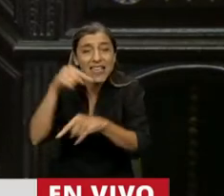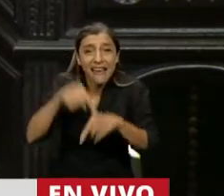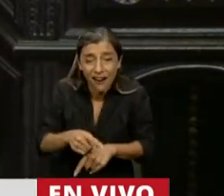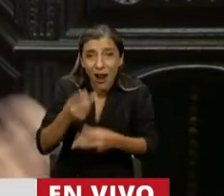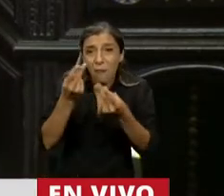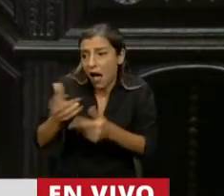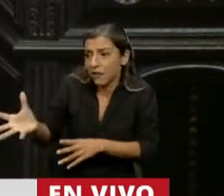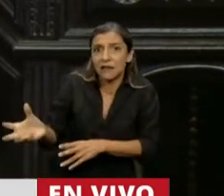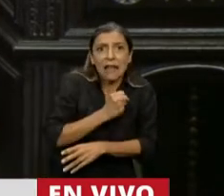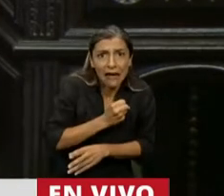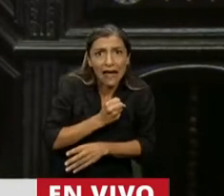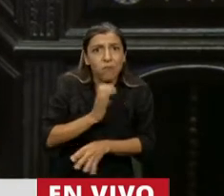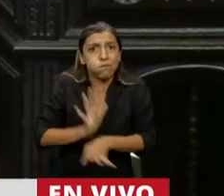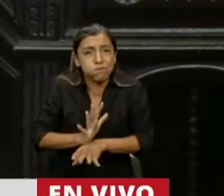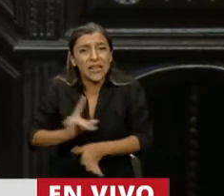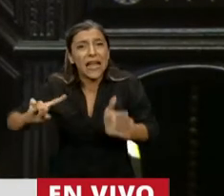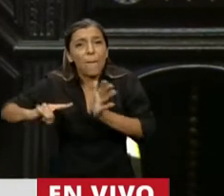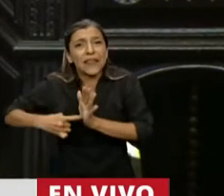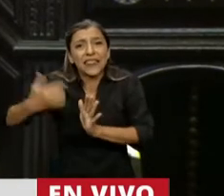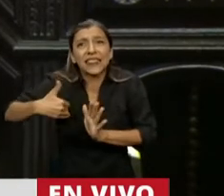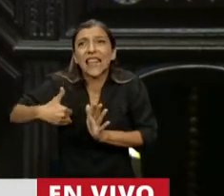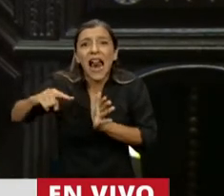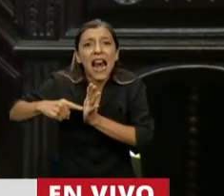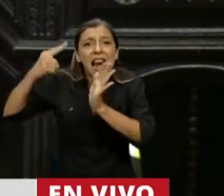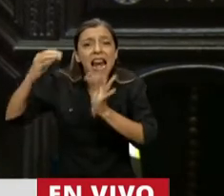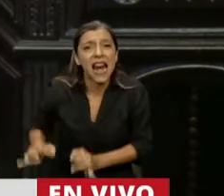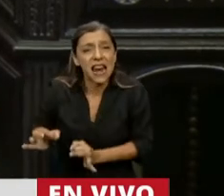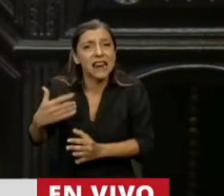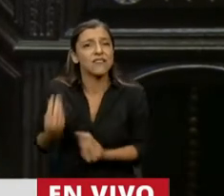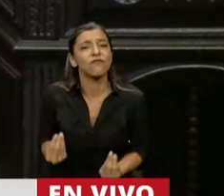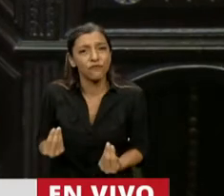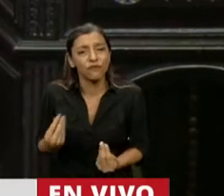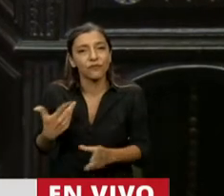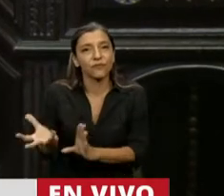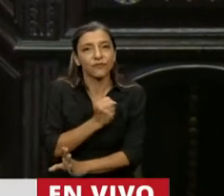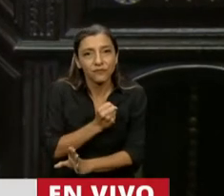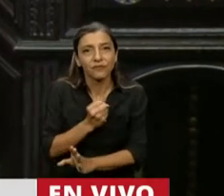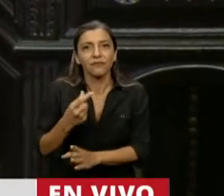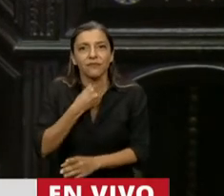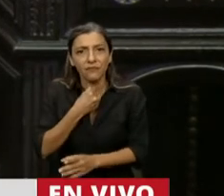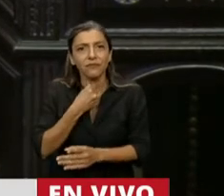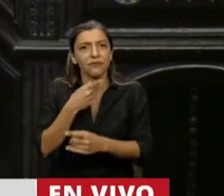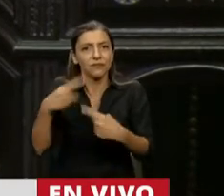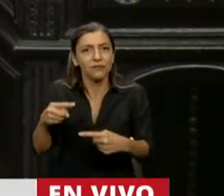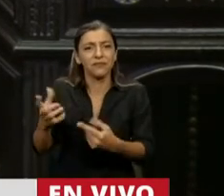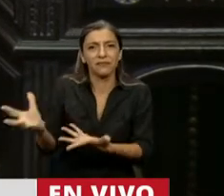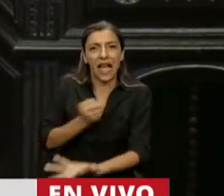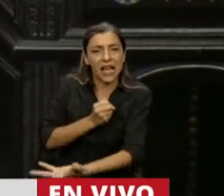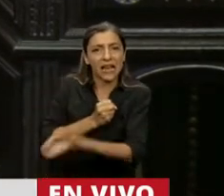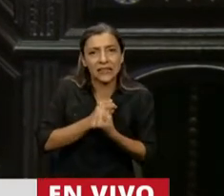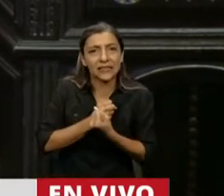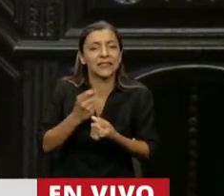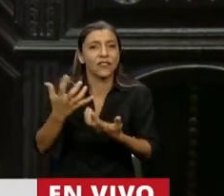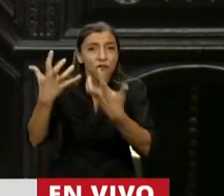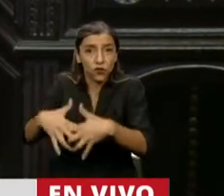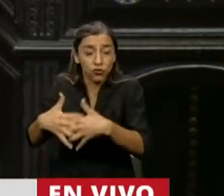Aires en su rol de capital es quitarle recursos, capacidad y operatividad a la capital de la República.